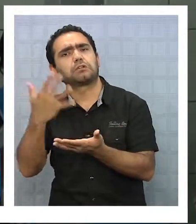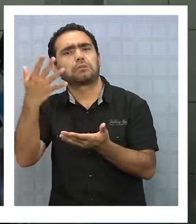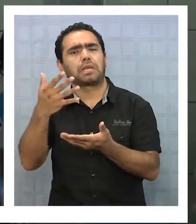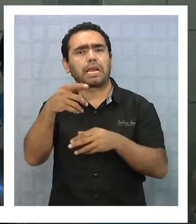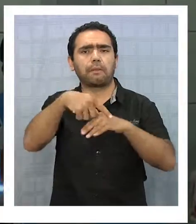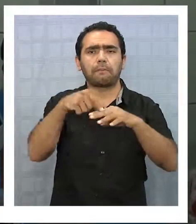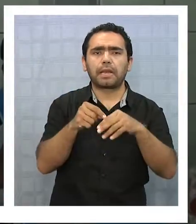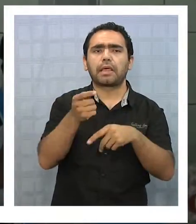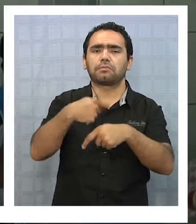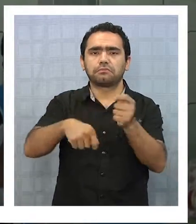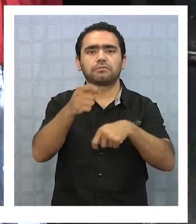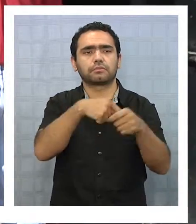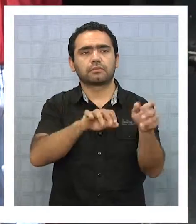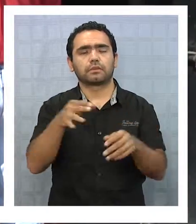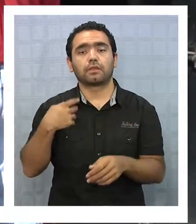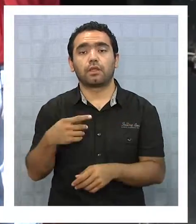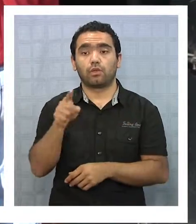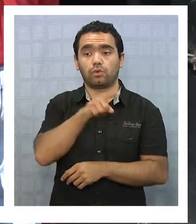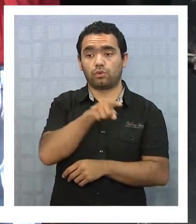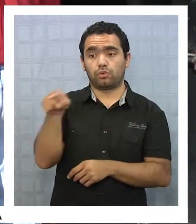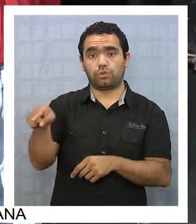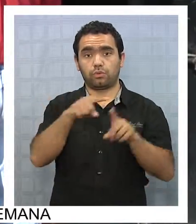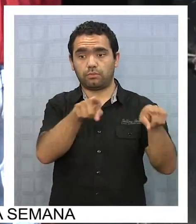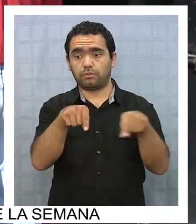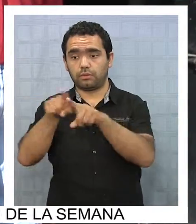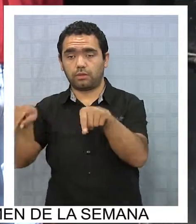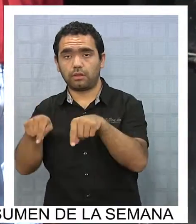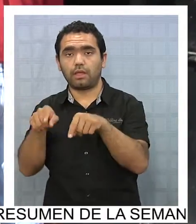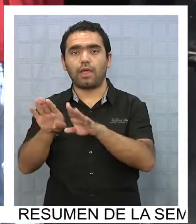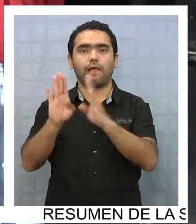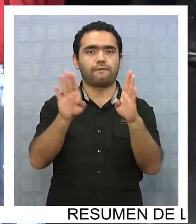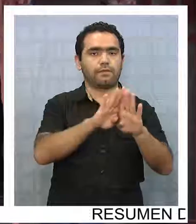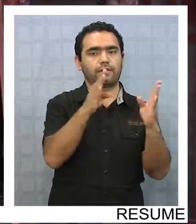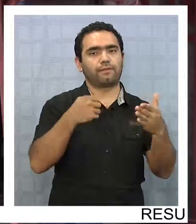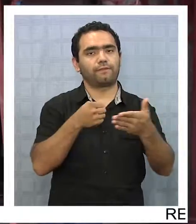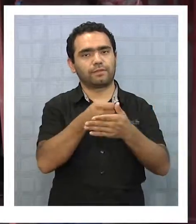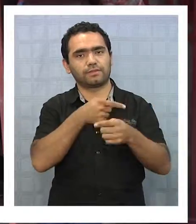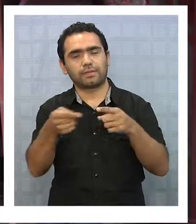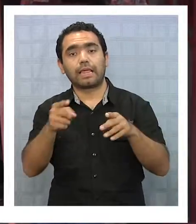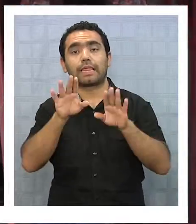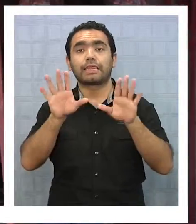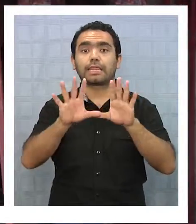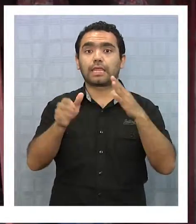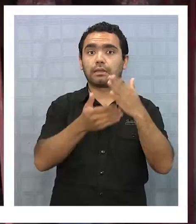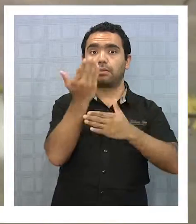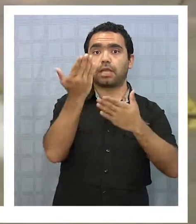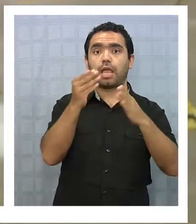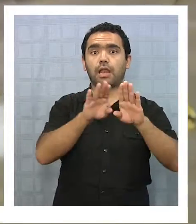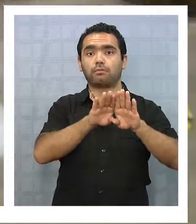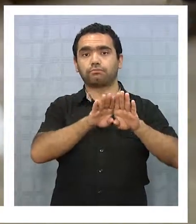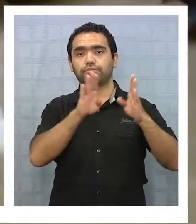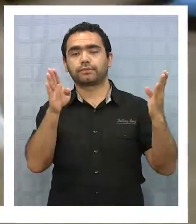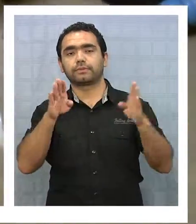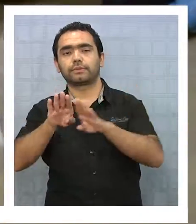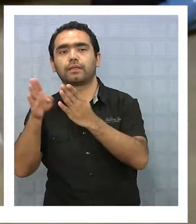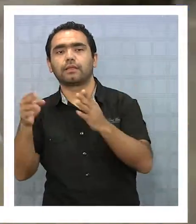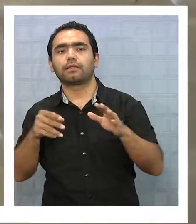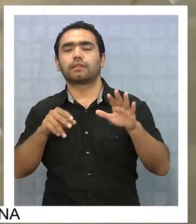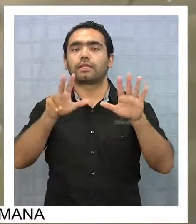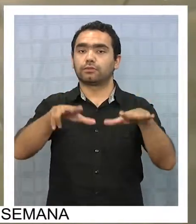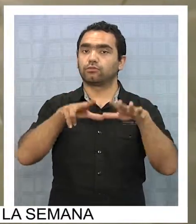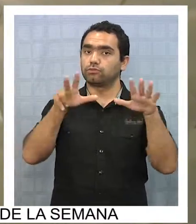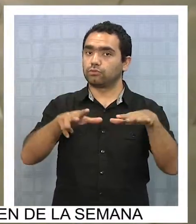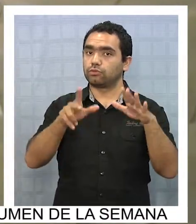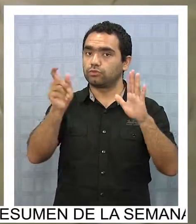que son las que se venden en las fiestas. Ambos locales estarán abiertos este fin de semana desde las 10 de la mañana y también atenderán el día 18